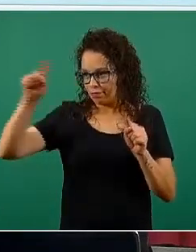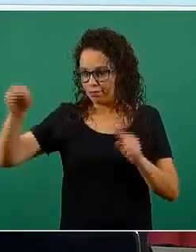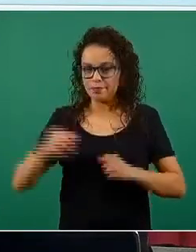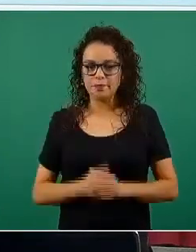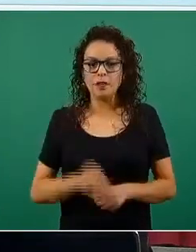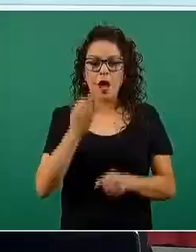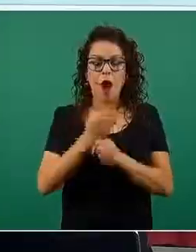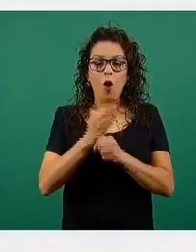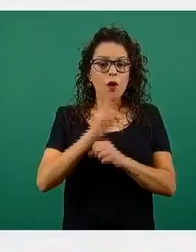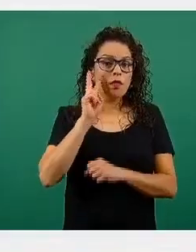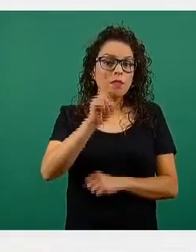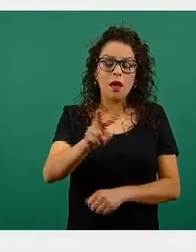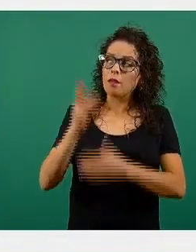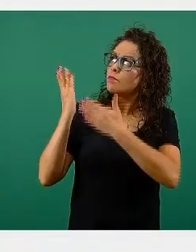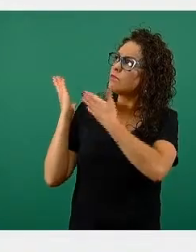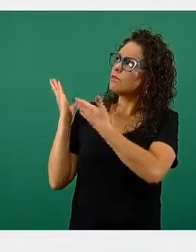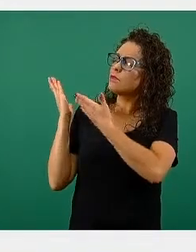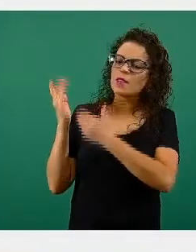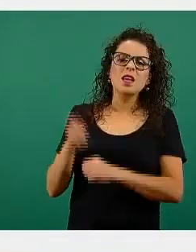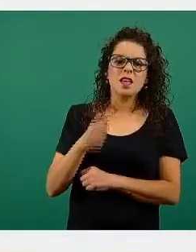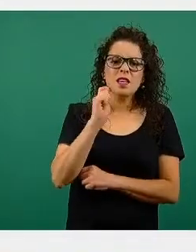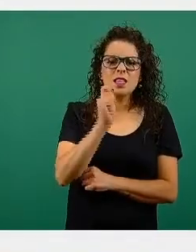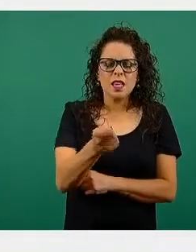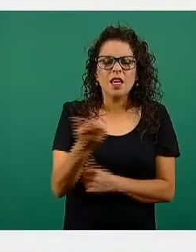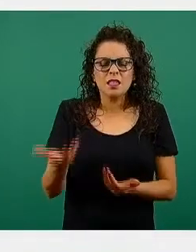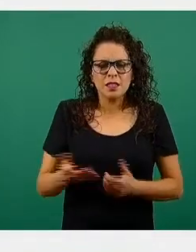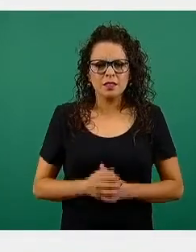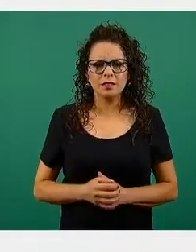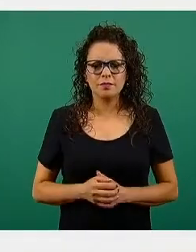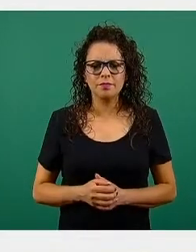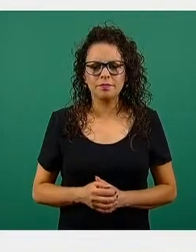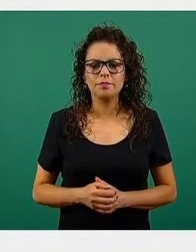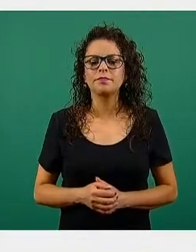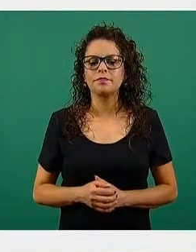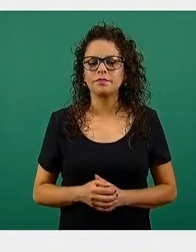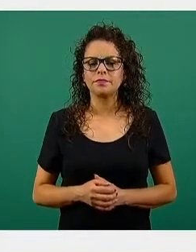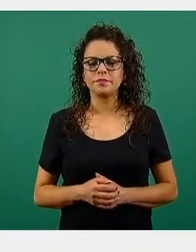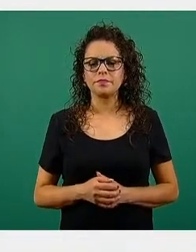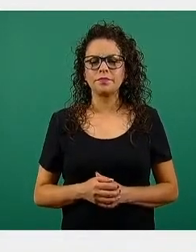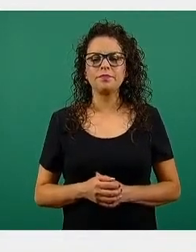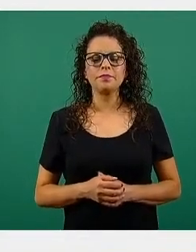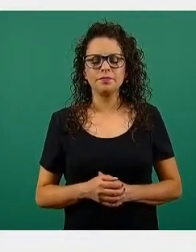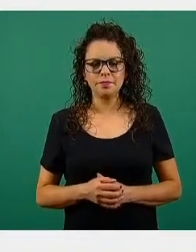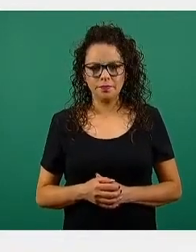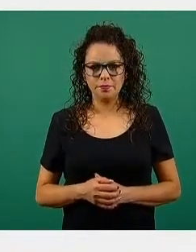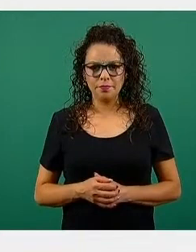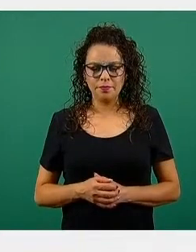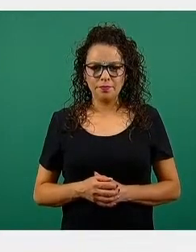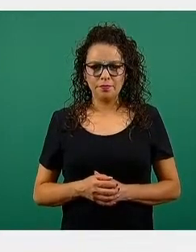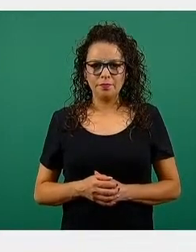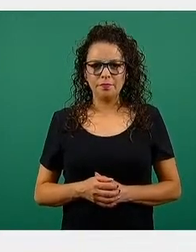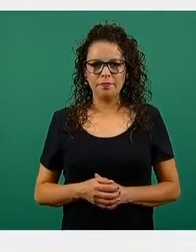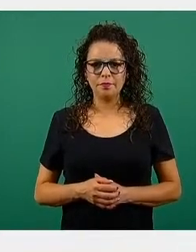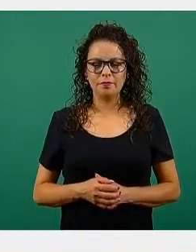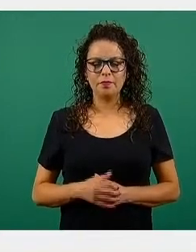está mostrando y lo que pretende mostrar es la tendencia de los casos